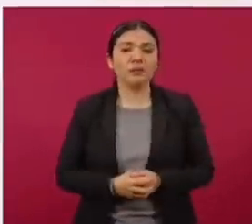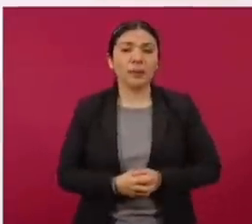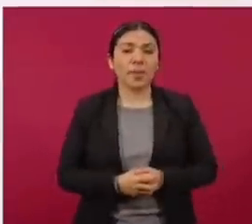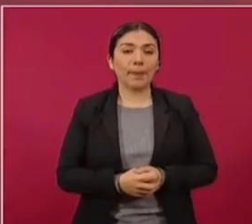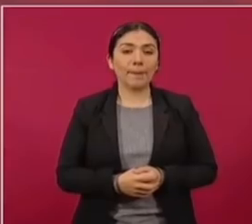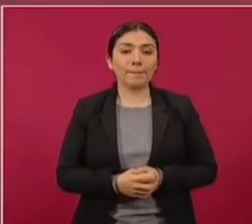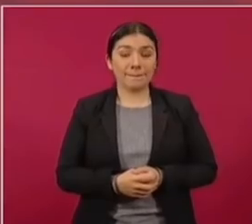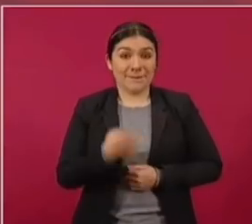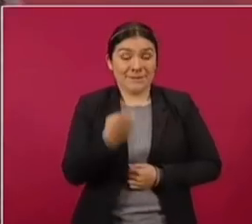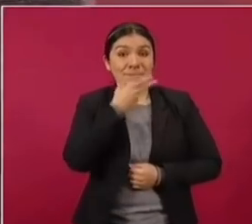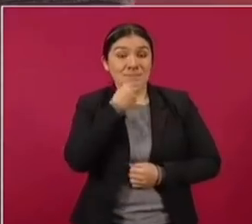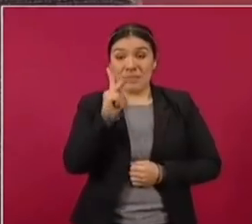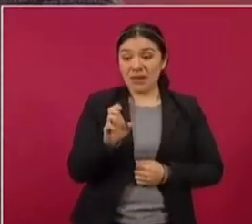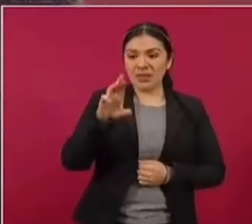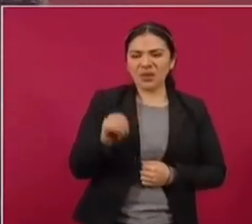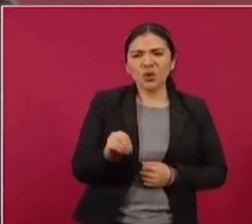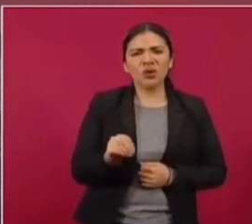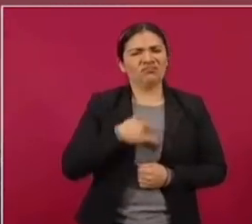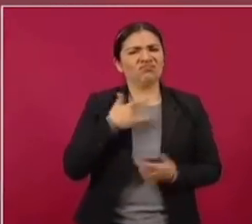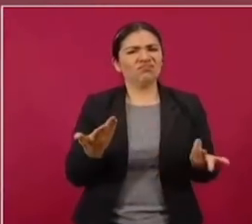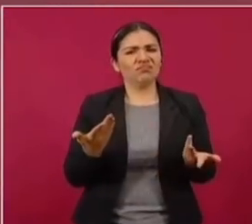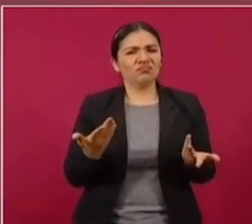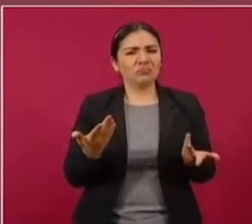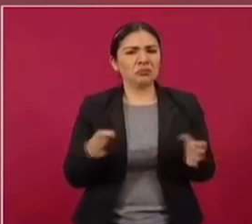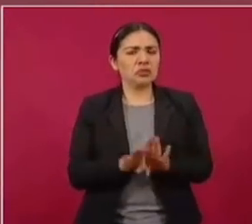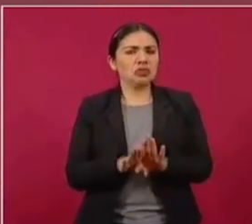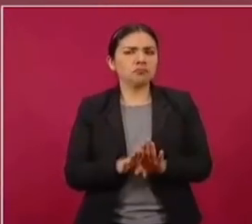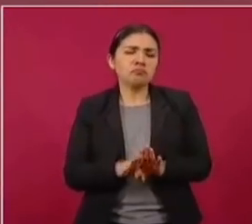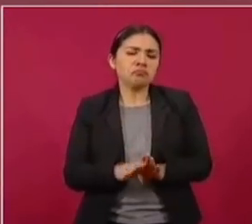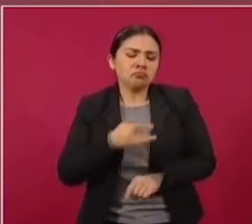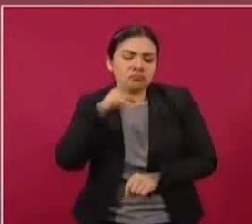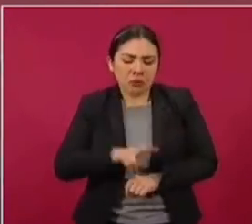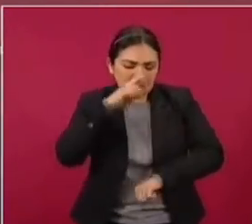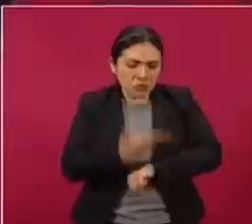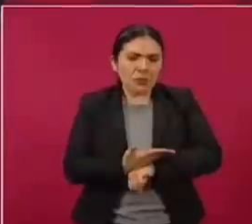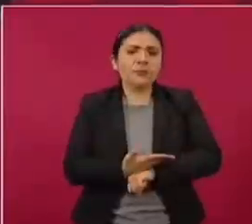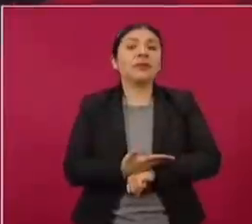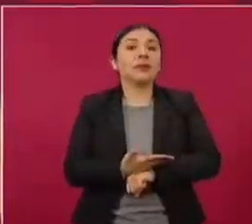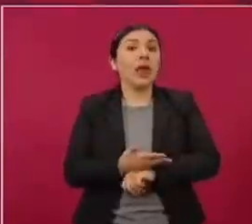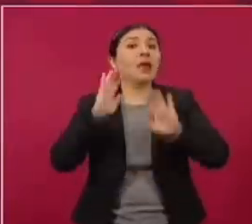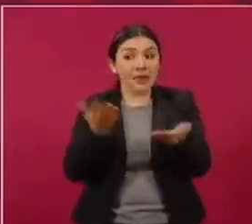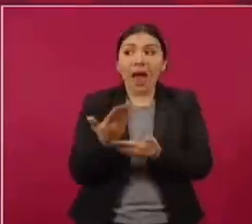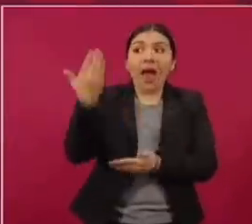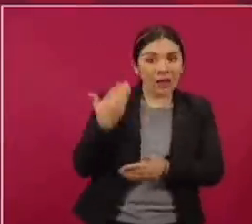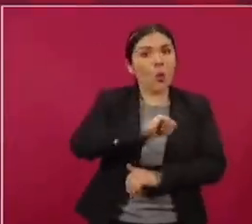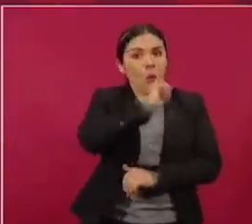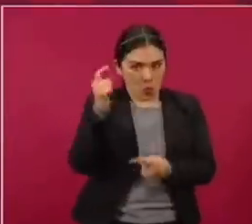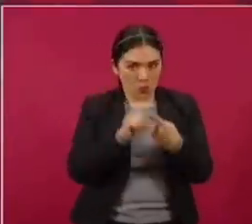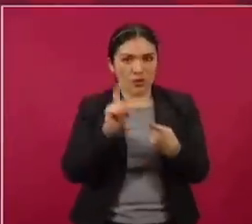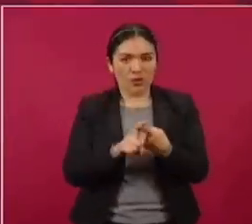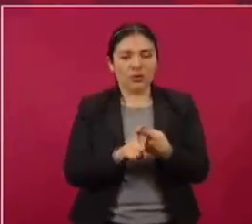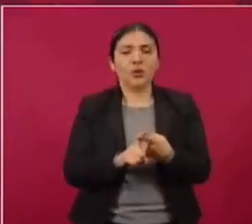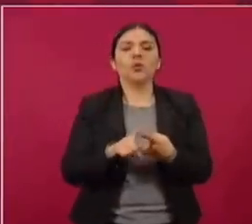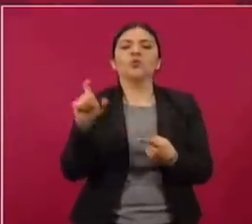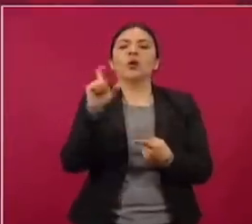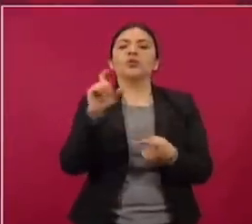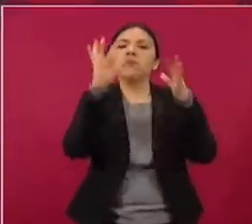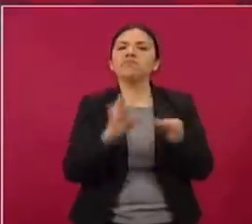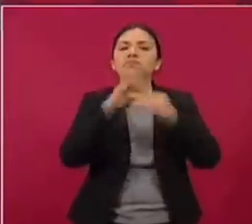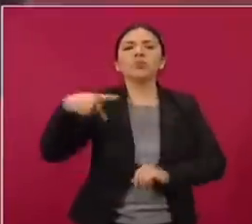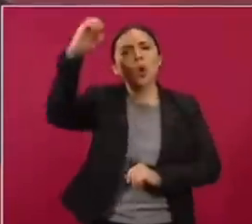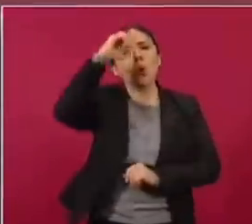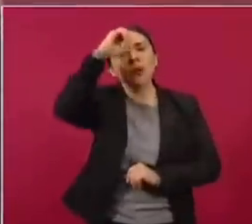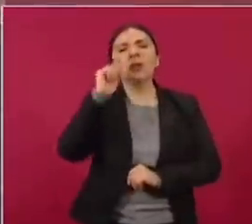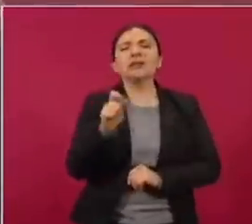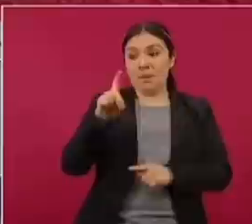Entonces, Pedro, de manera muy sensata, responsable, ya había pasado otra cuando dio una opinión sobre lo de la